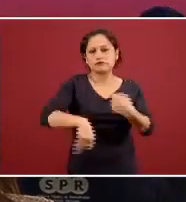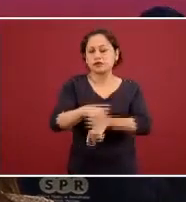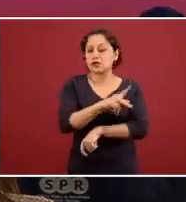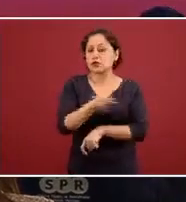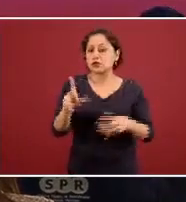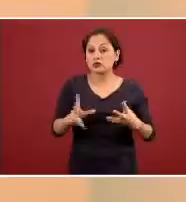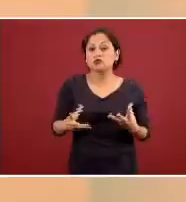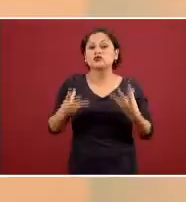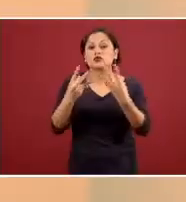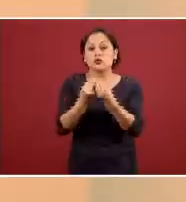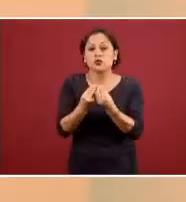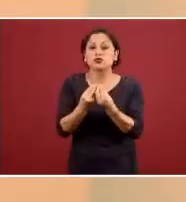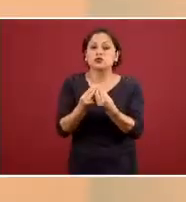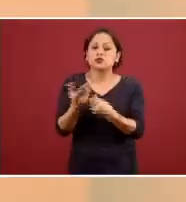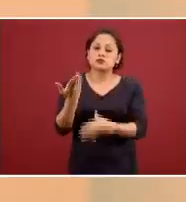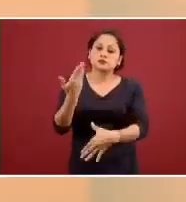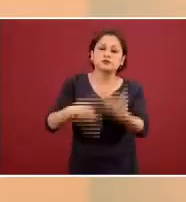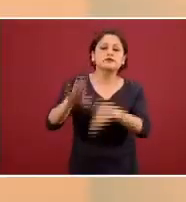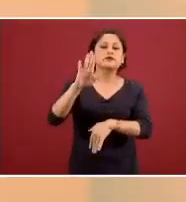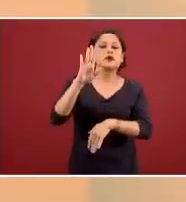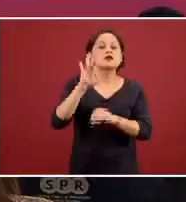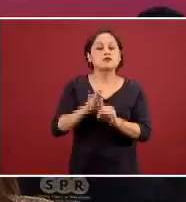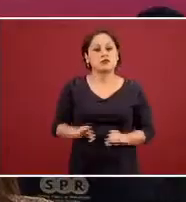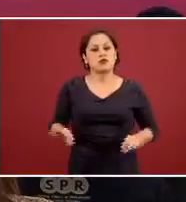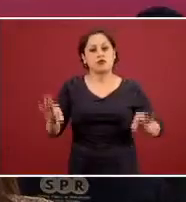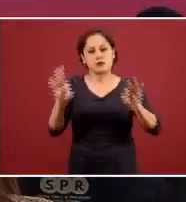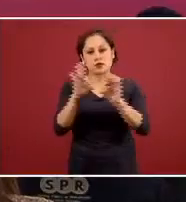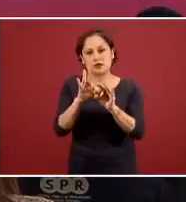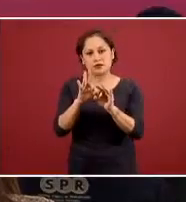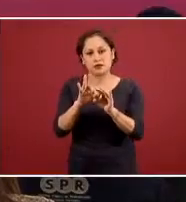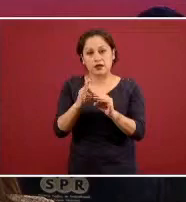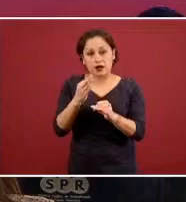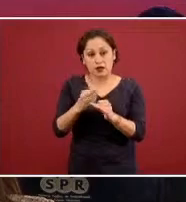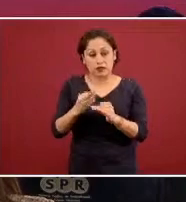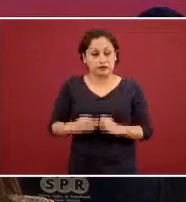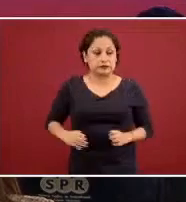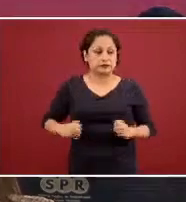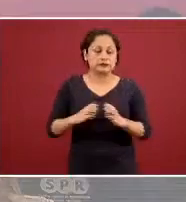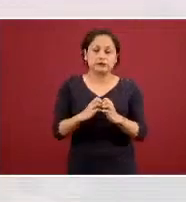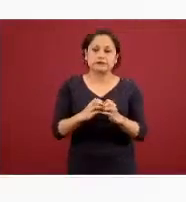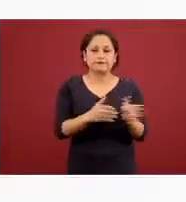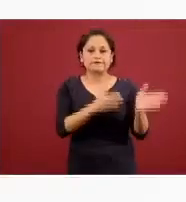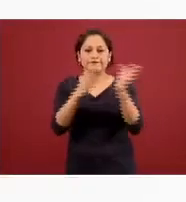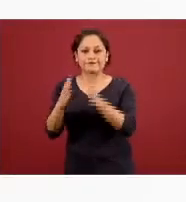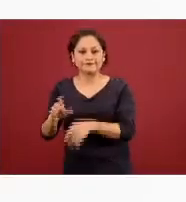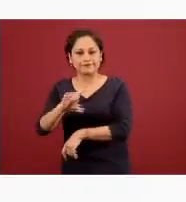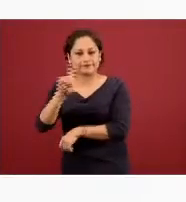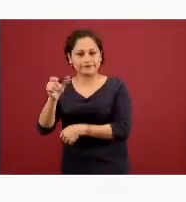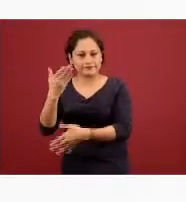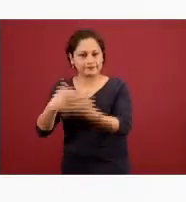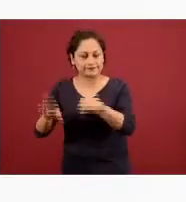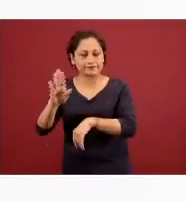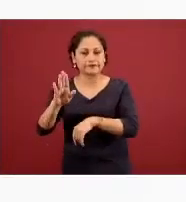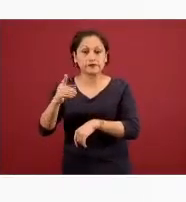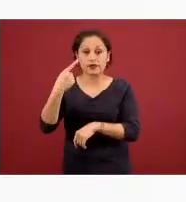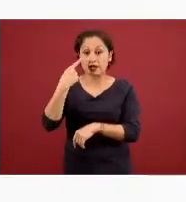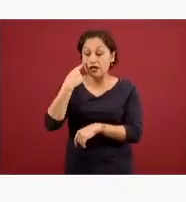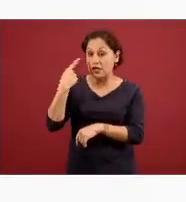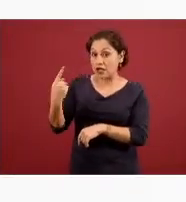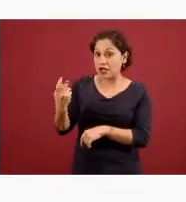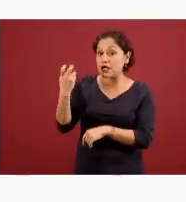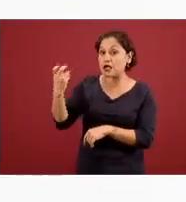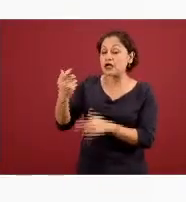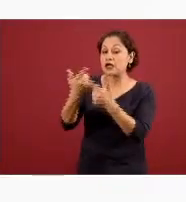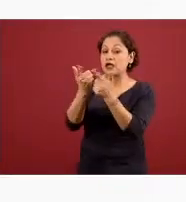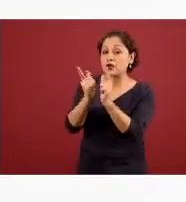podamos salir adelante de una situación tan enconada como estas estos son los grupos más vulnerables frente a la epidemia